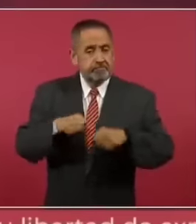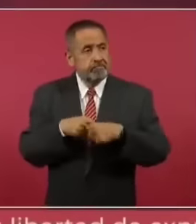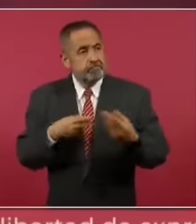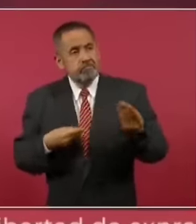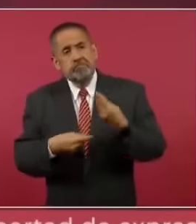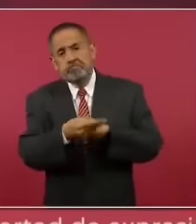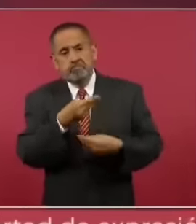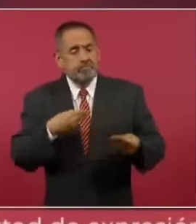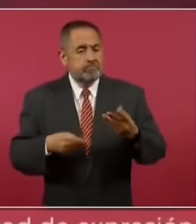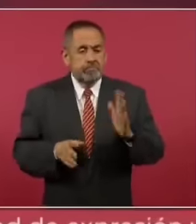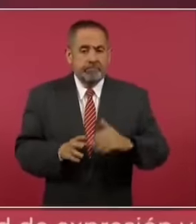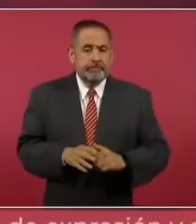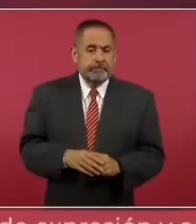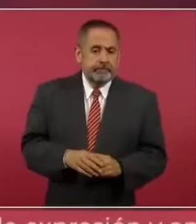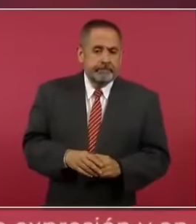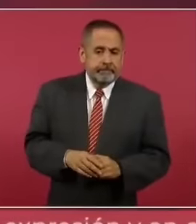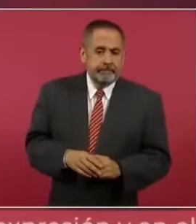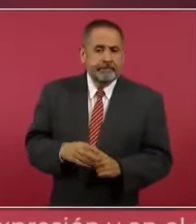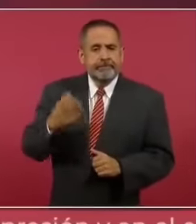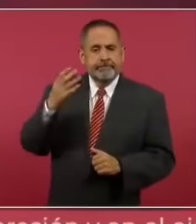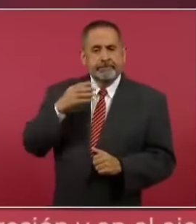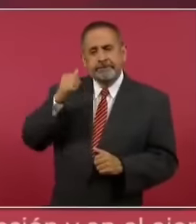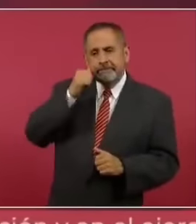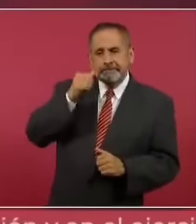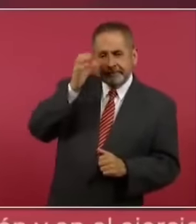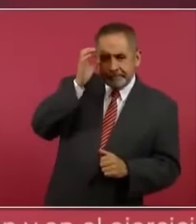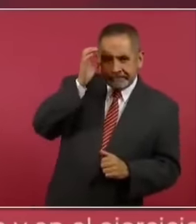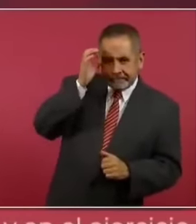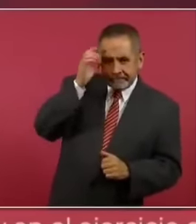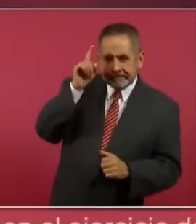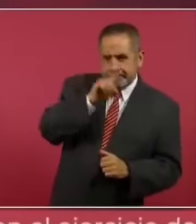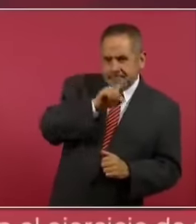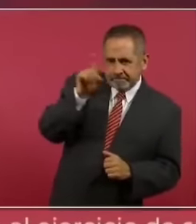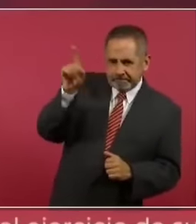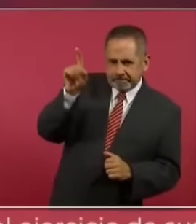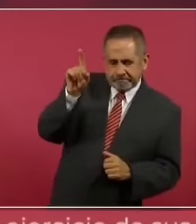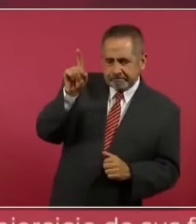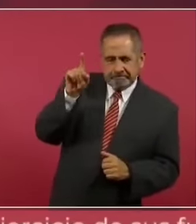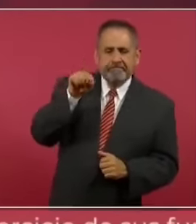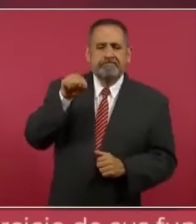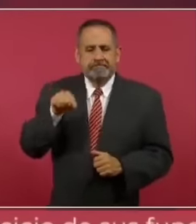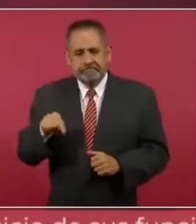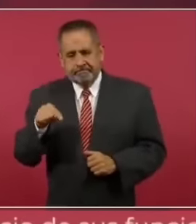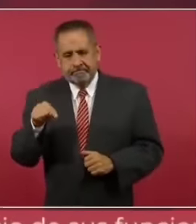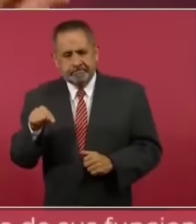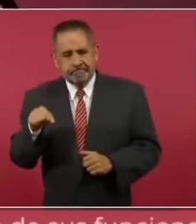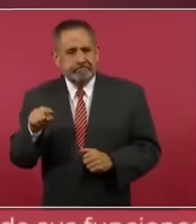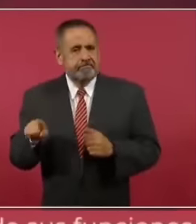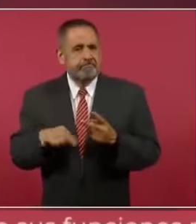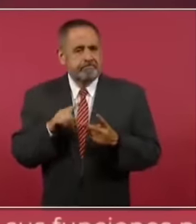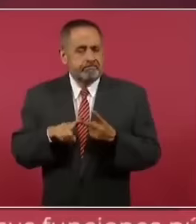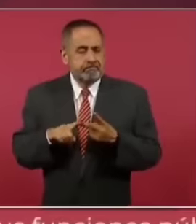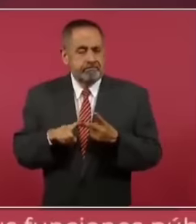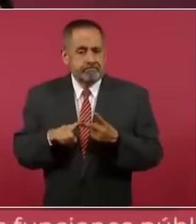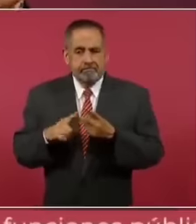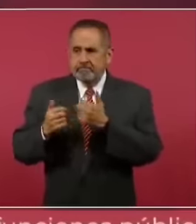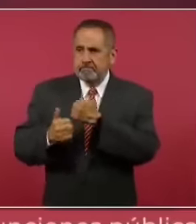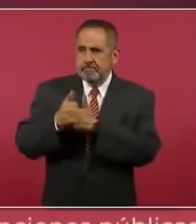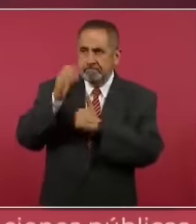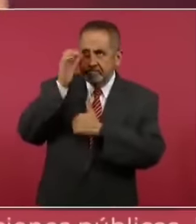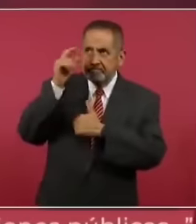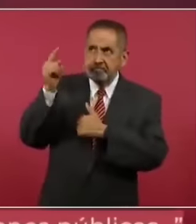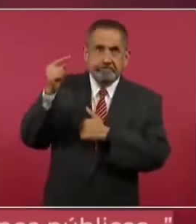Primero era China, luego empezamos a competir